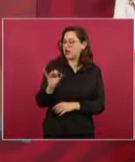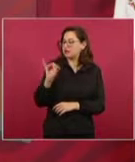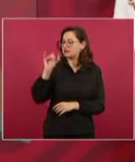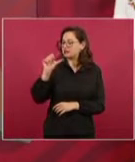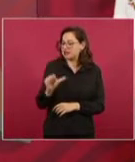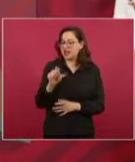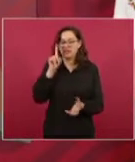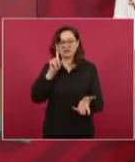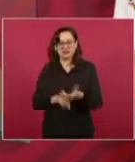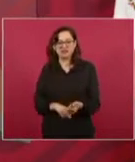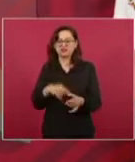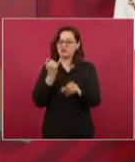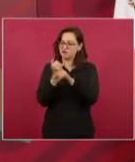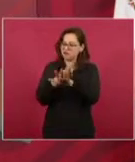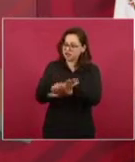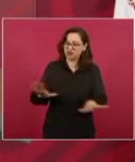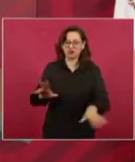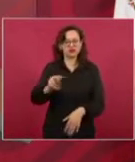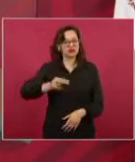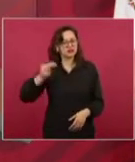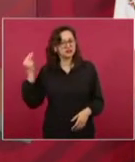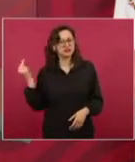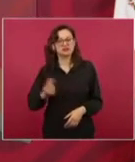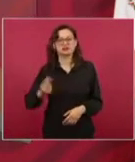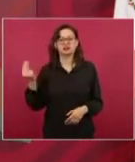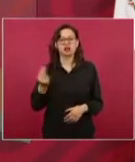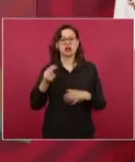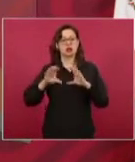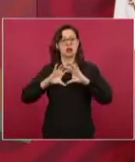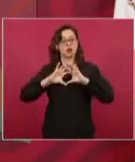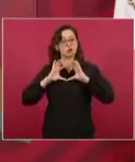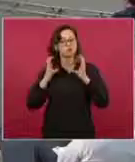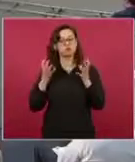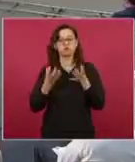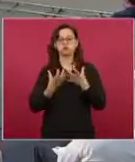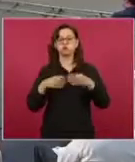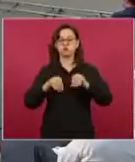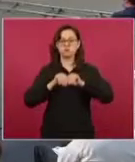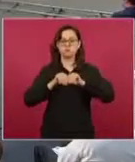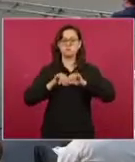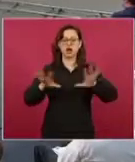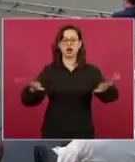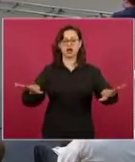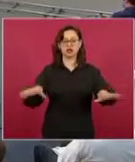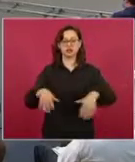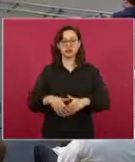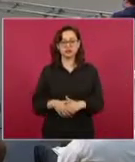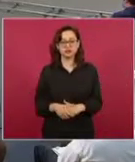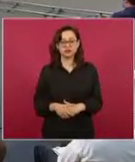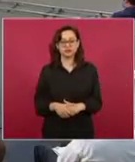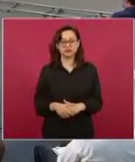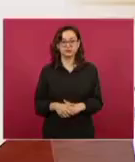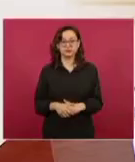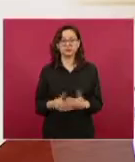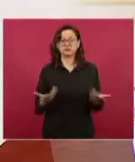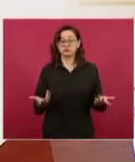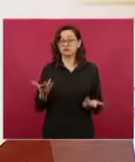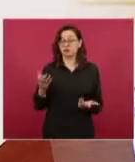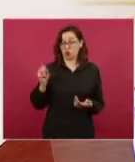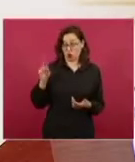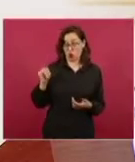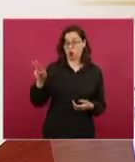de la información a nivel mundial. Esto es un tema para la ONU,